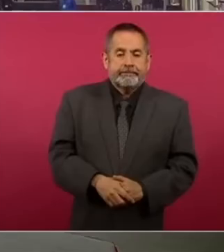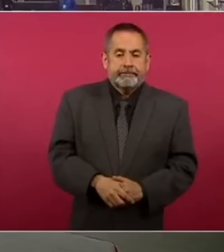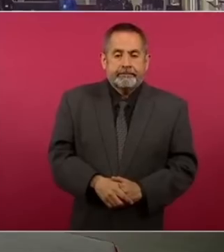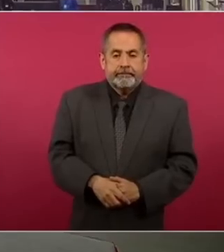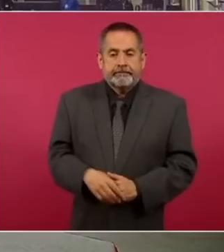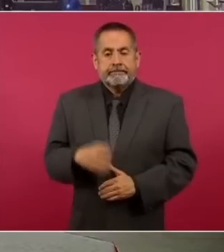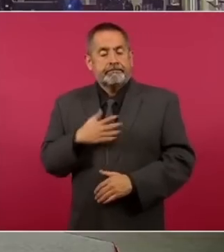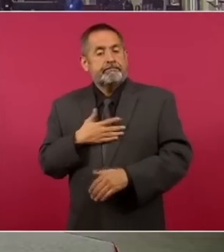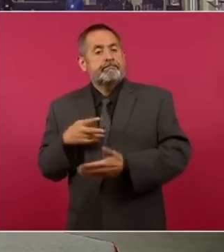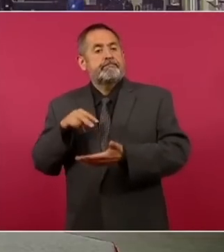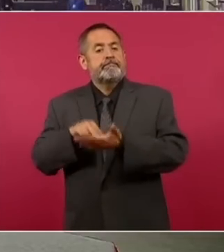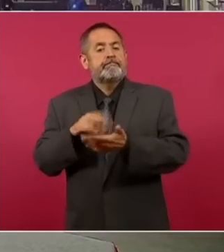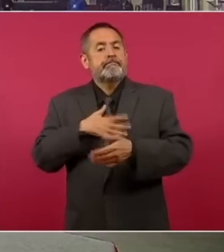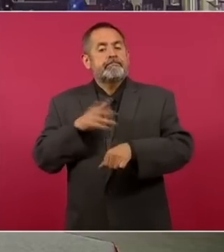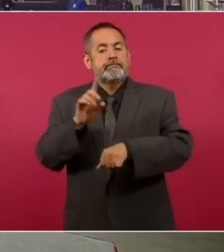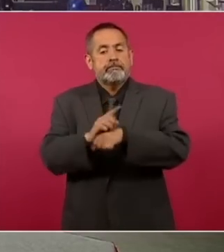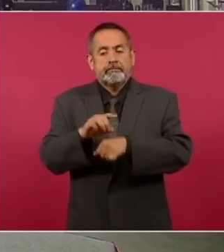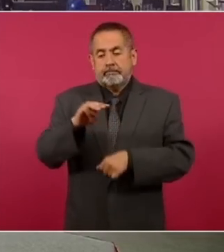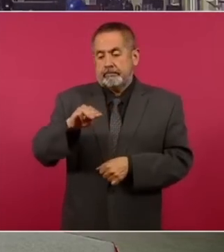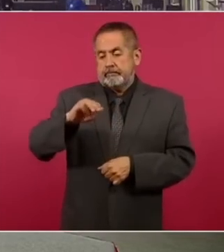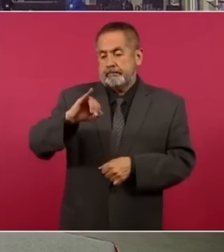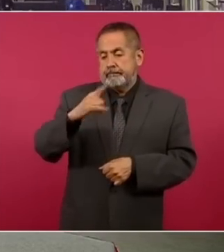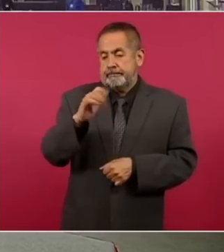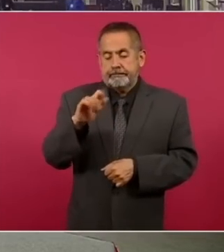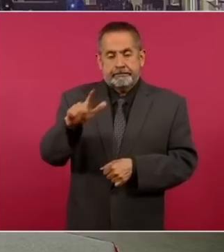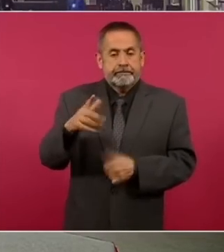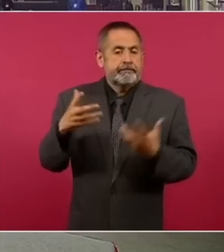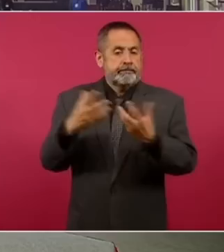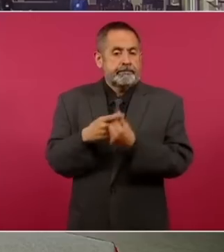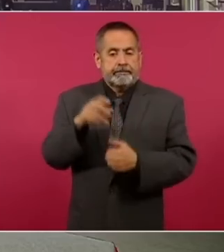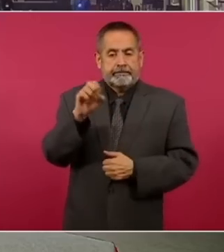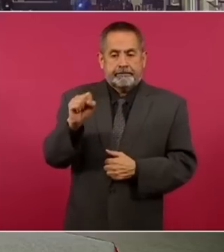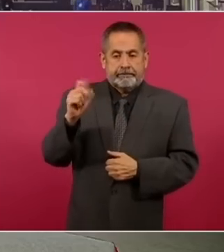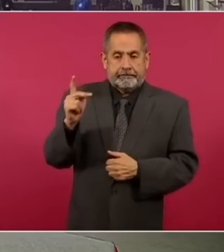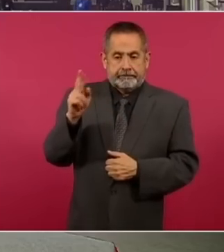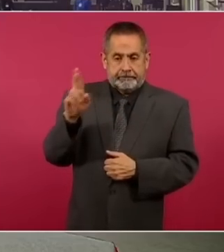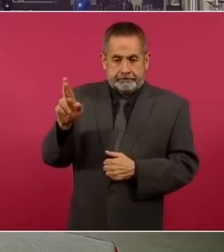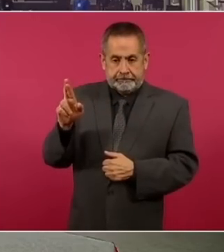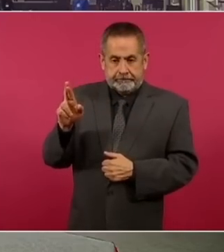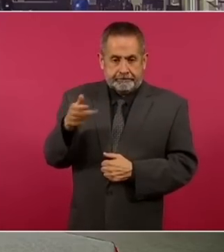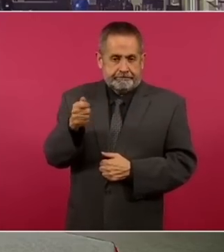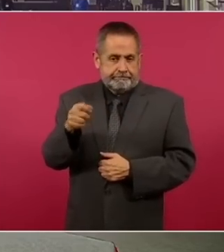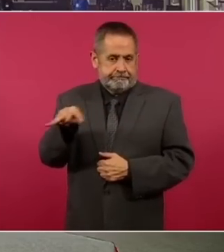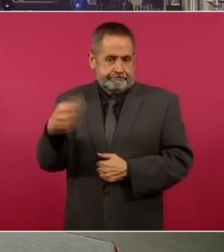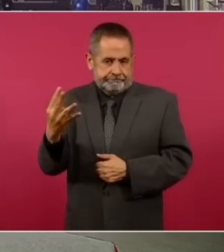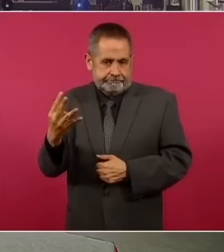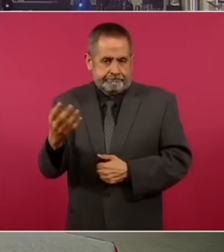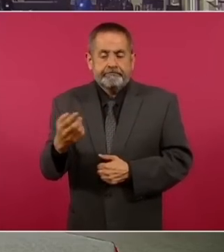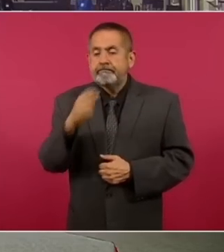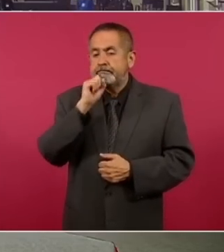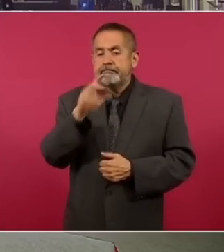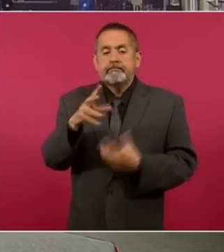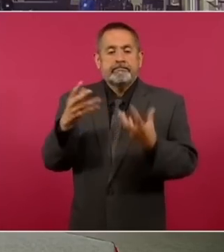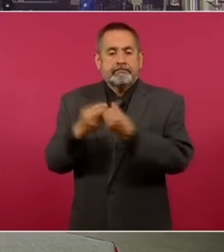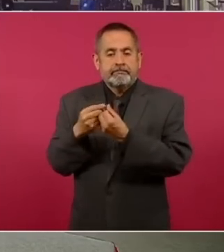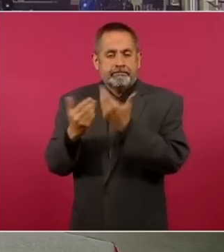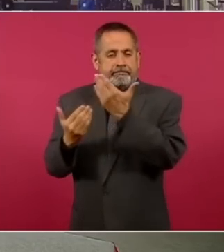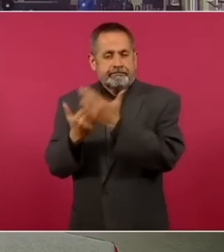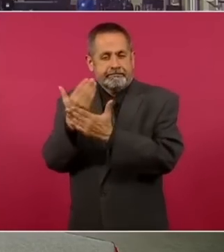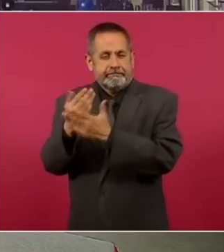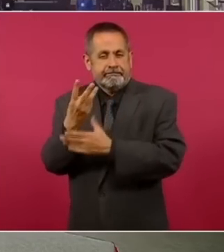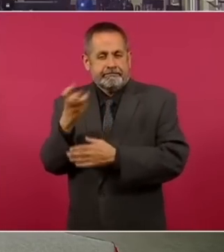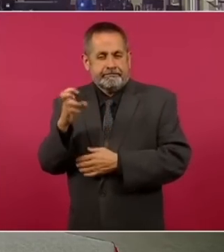Buenos días presidente, Miguel Arzate, el Sistema Público de Radifusión del Estado Mexicano, Canal 14 y también de la Mañanera 360.